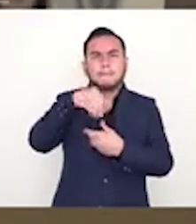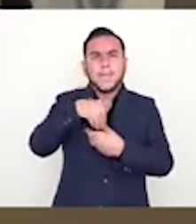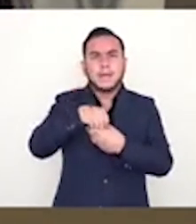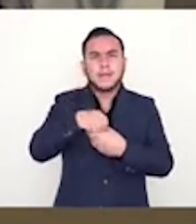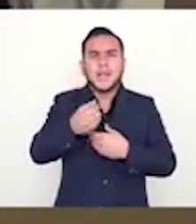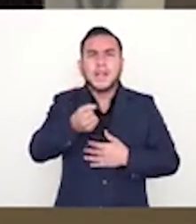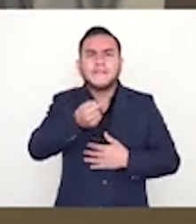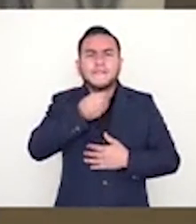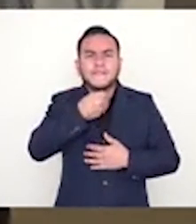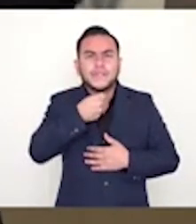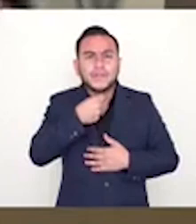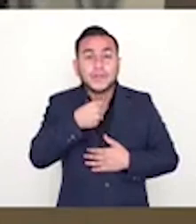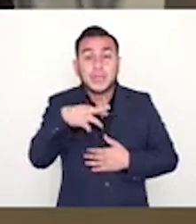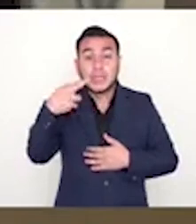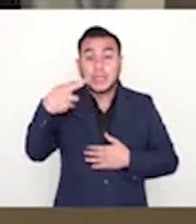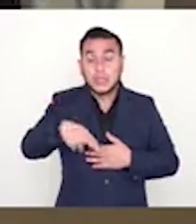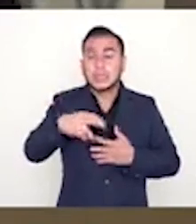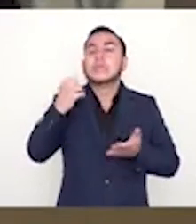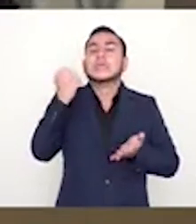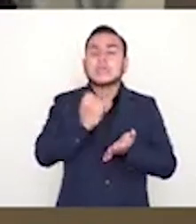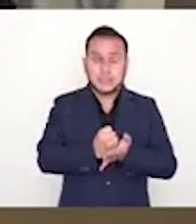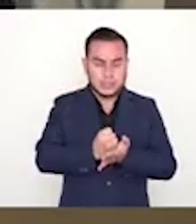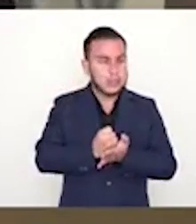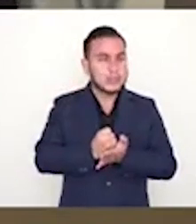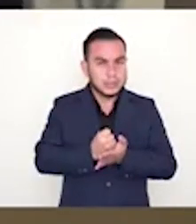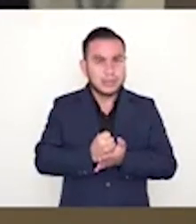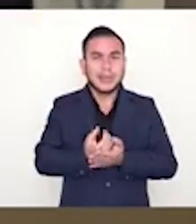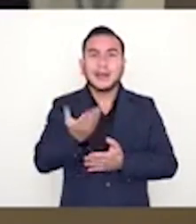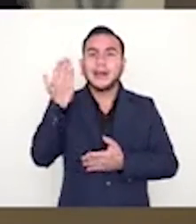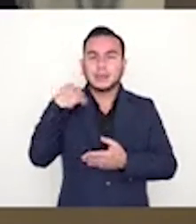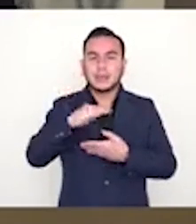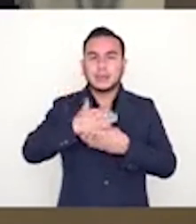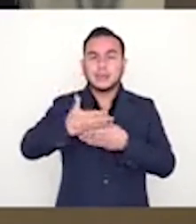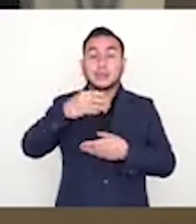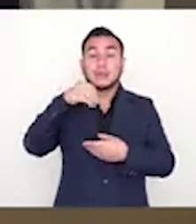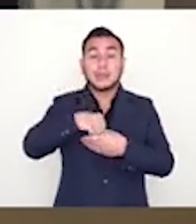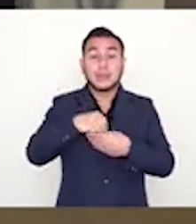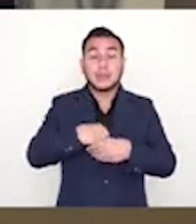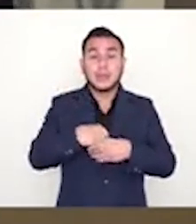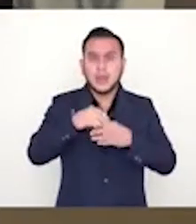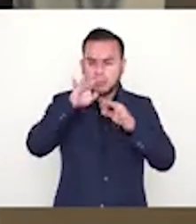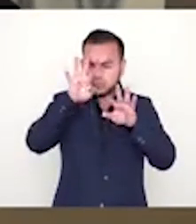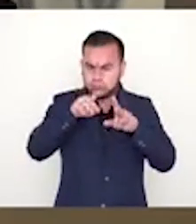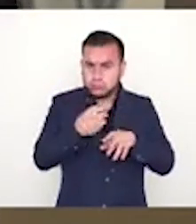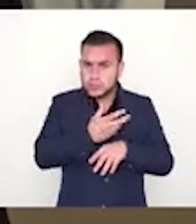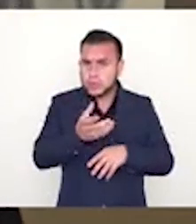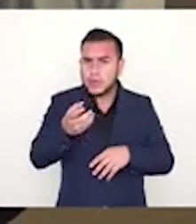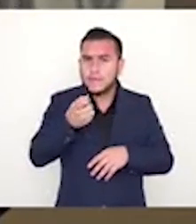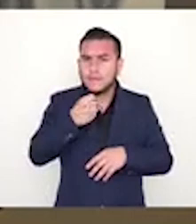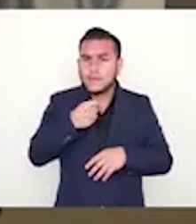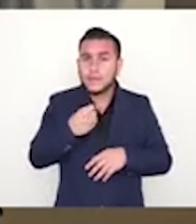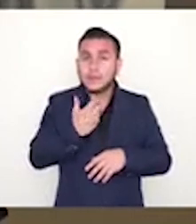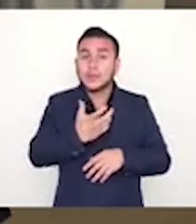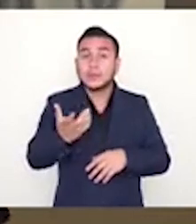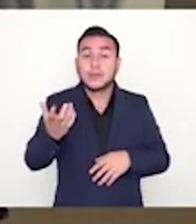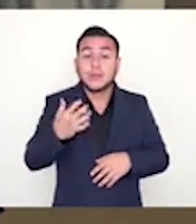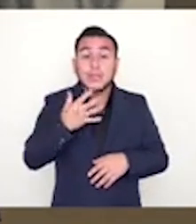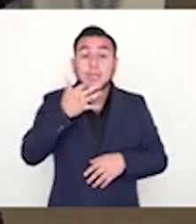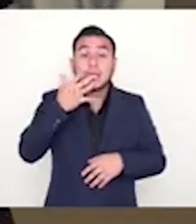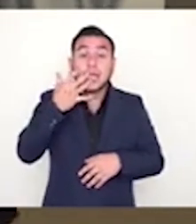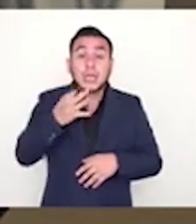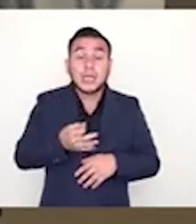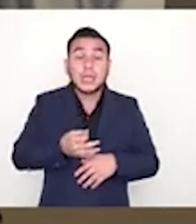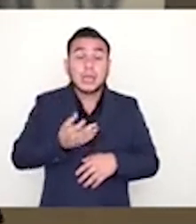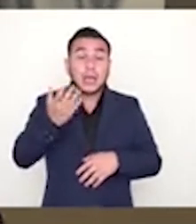y pedirle información, y el banco va a certificar que efectivamente esa cuenta existió, y te van a dar el reporte de ingresos y salidas, y te pueden dar hasta los microfilms, y los cheques